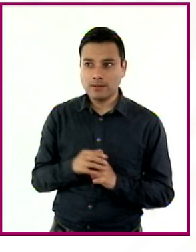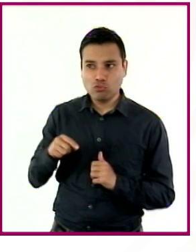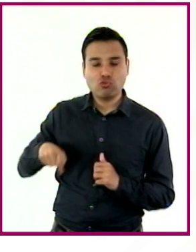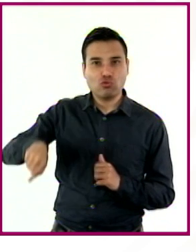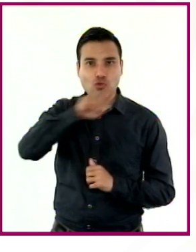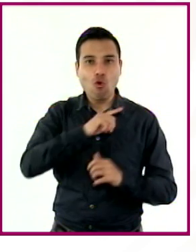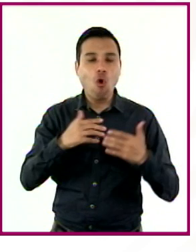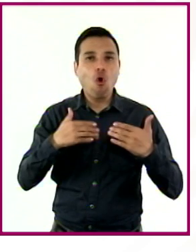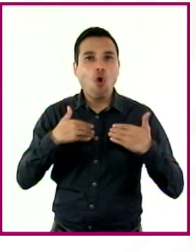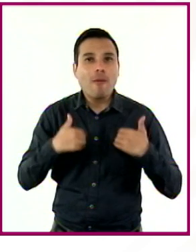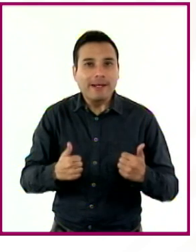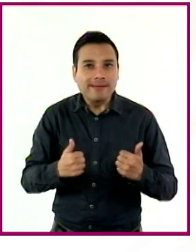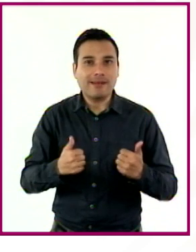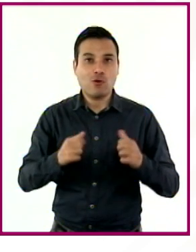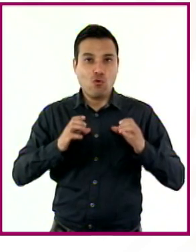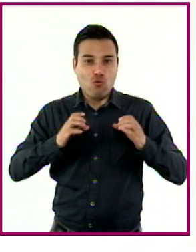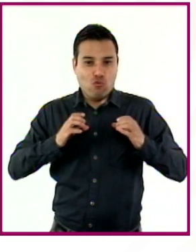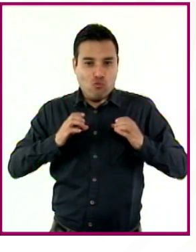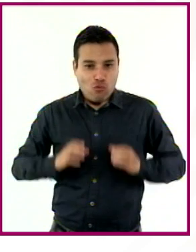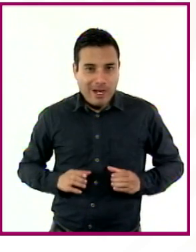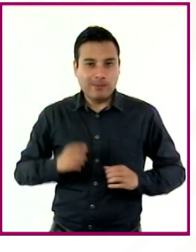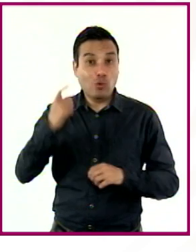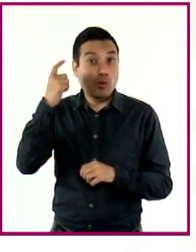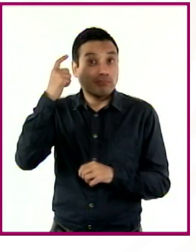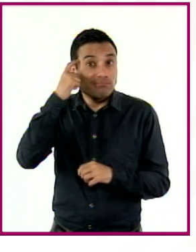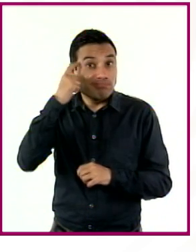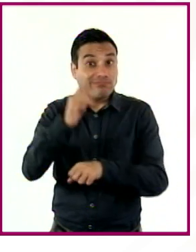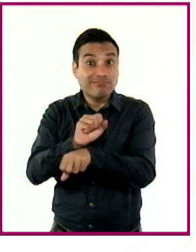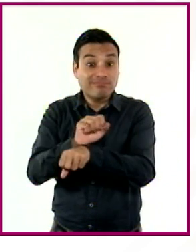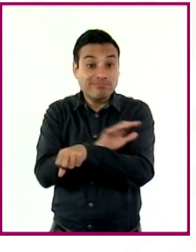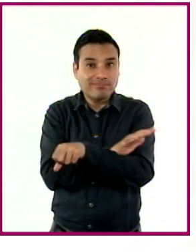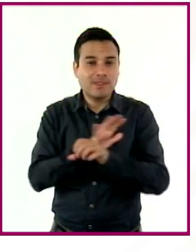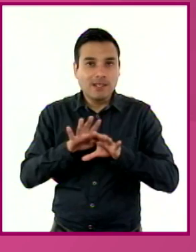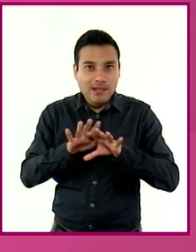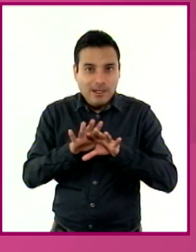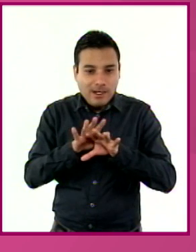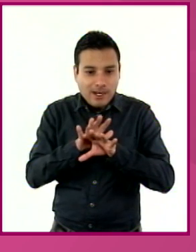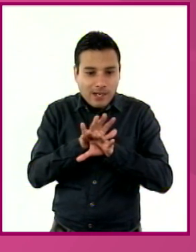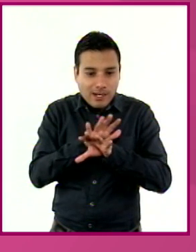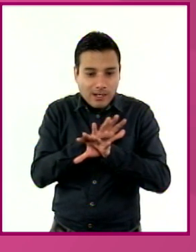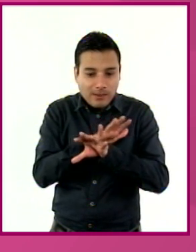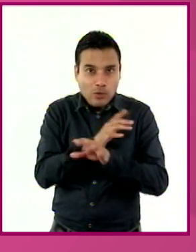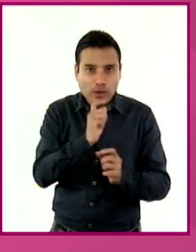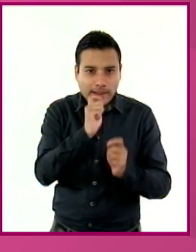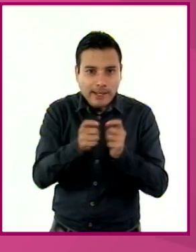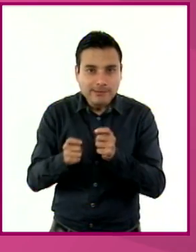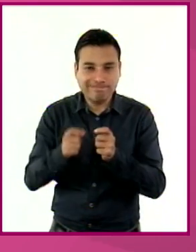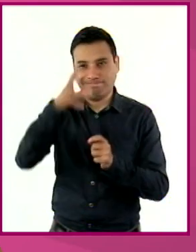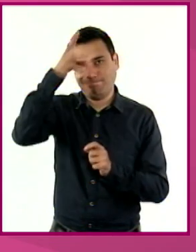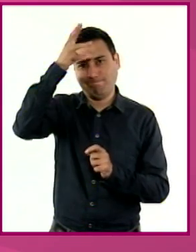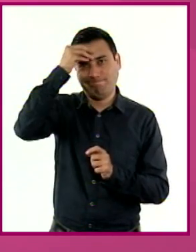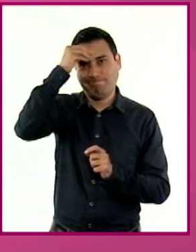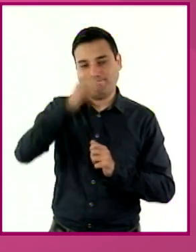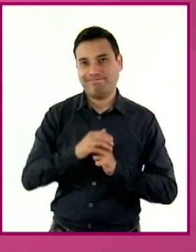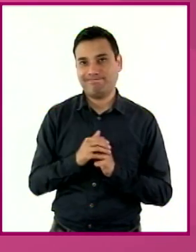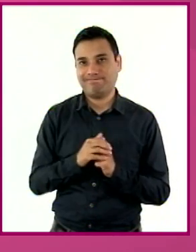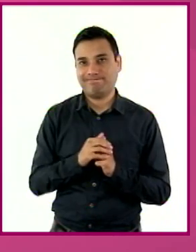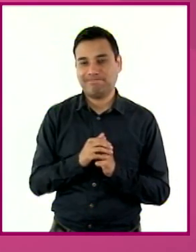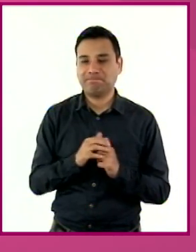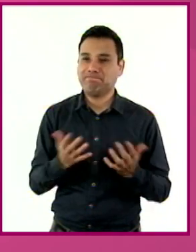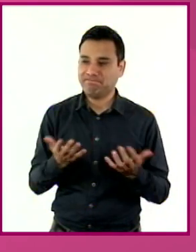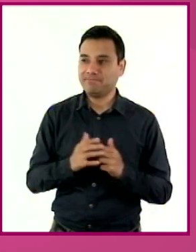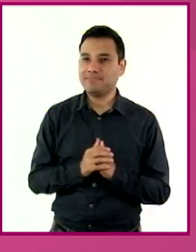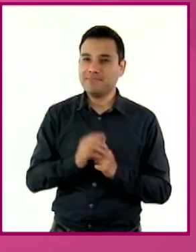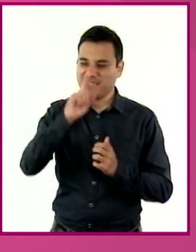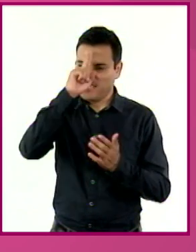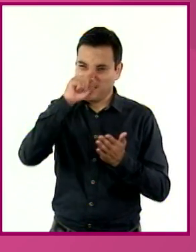físicos, cognitivos y emocionales que van experimentando. Al respecto, seguramente hemos